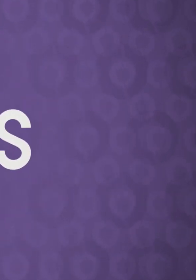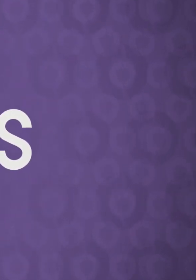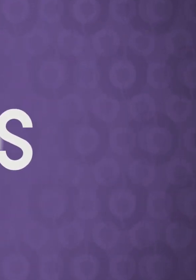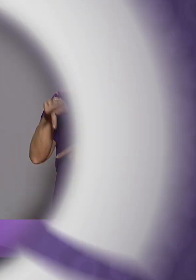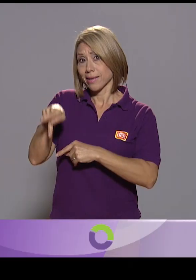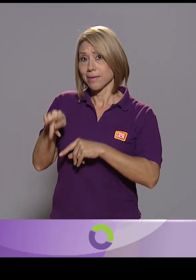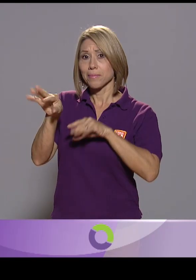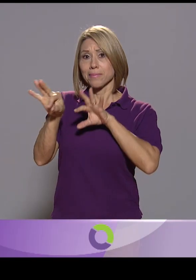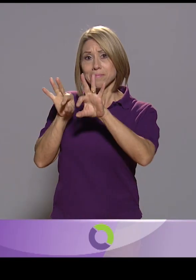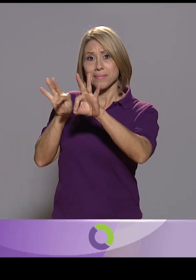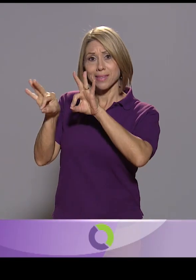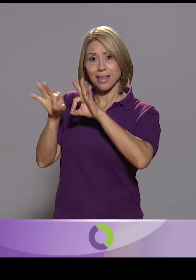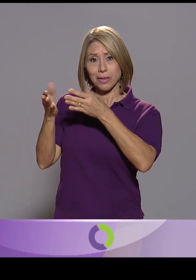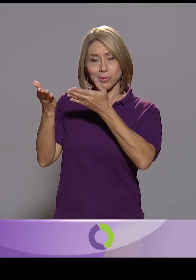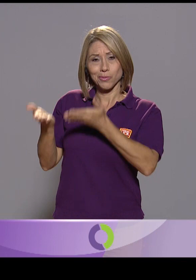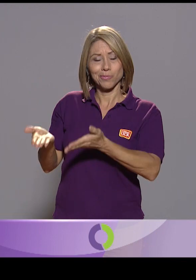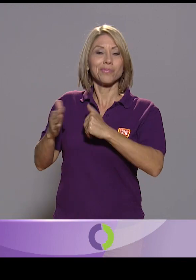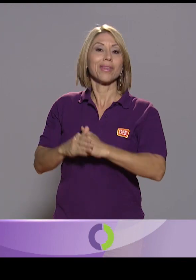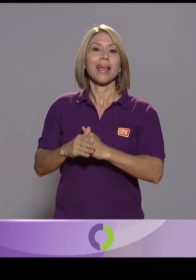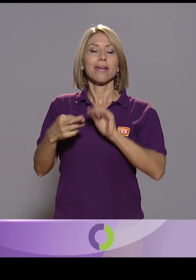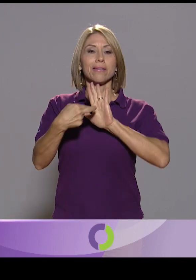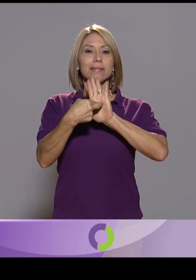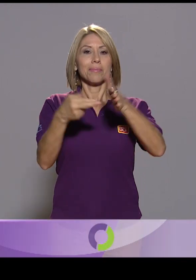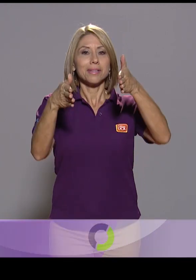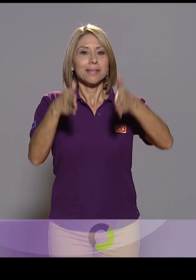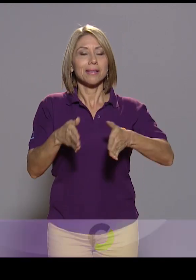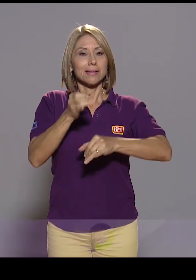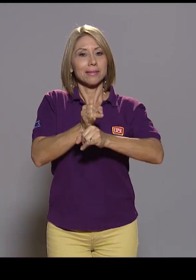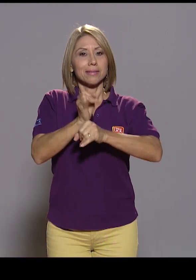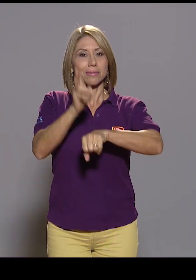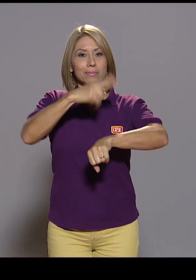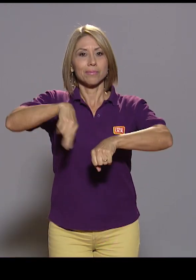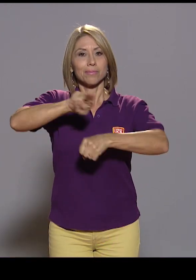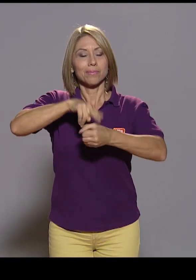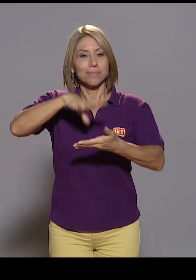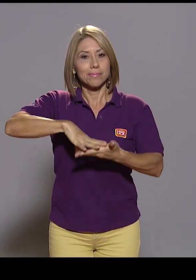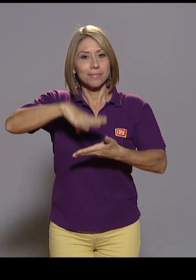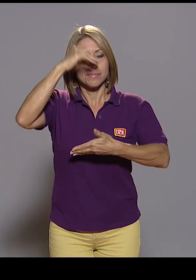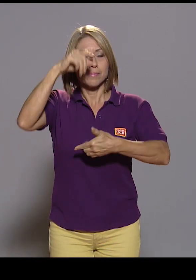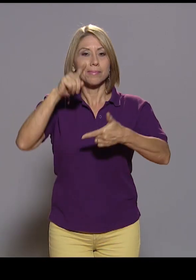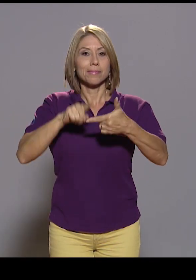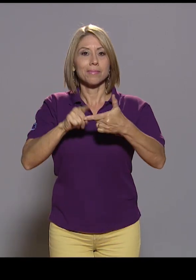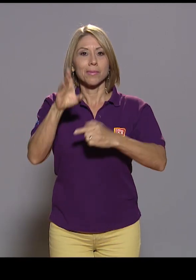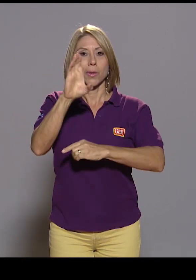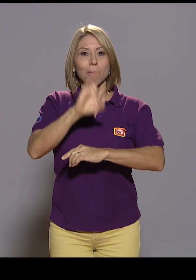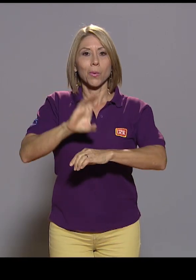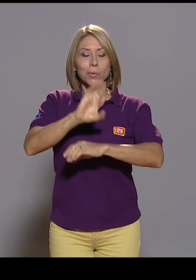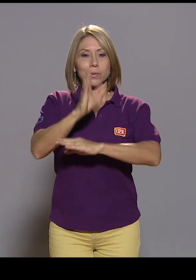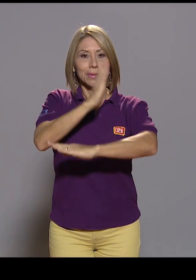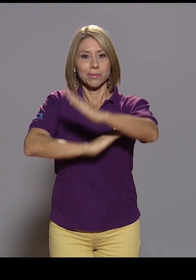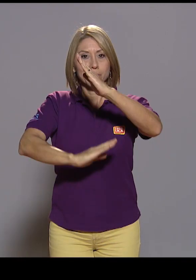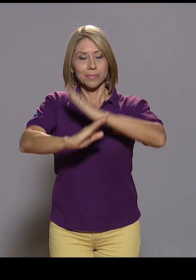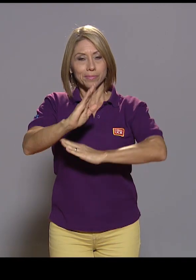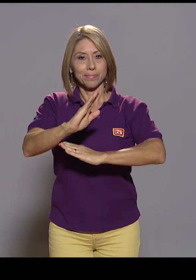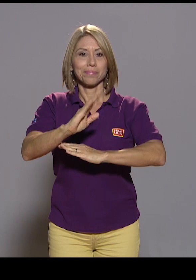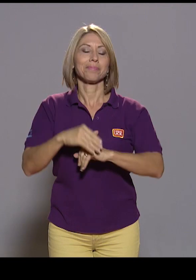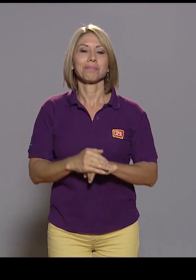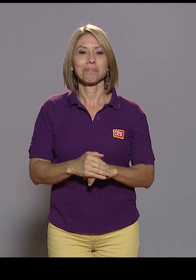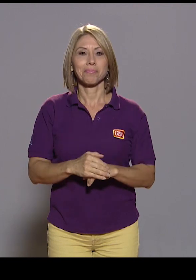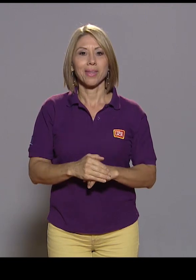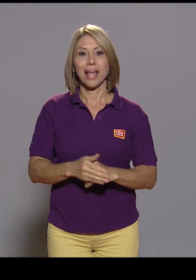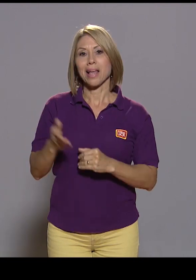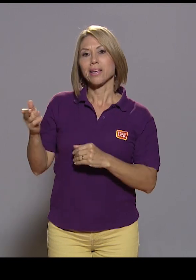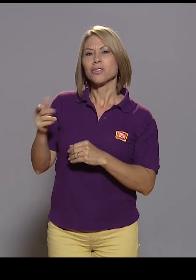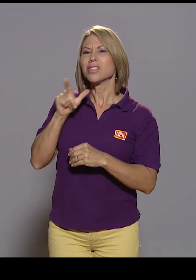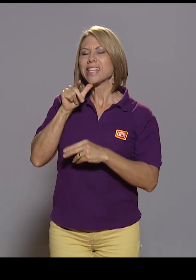Hoy tenemos invitados en el set de nexos a representantes del Instituto Nacional de Aprendizaje y del Consejo Nacional de Personas con